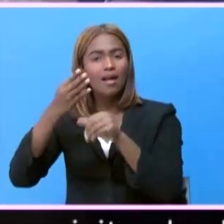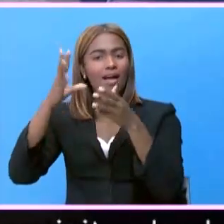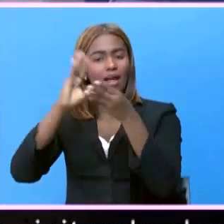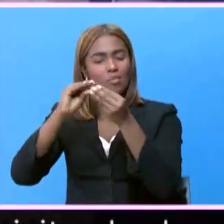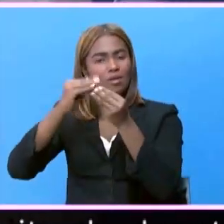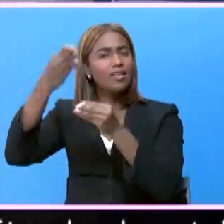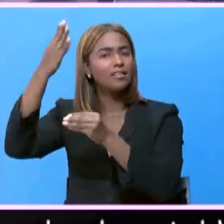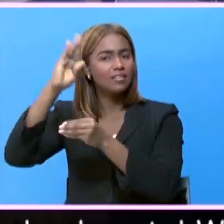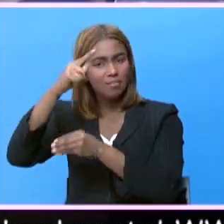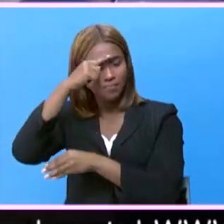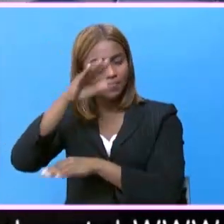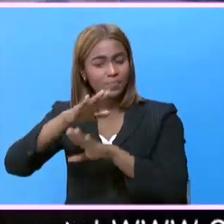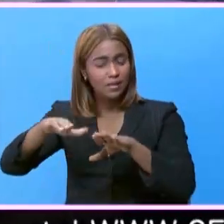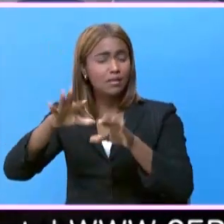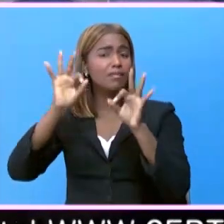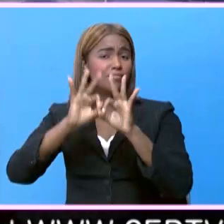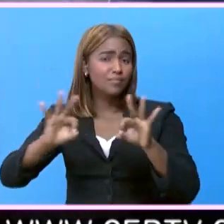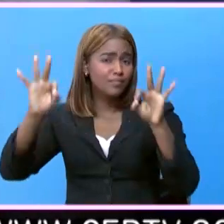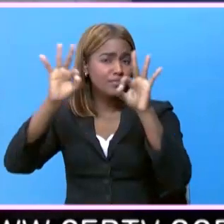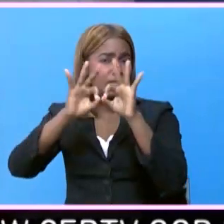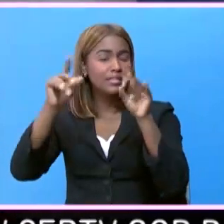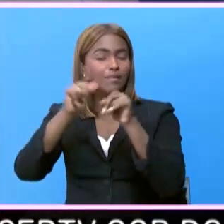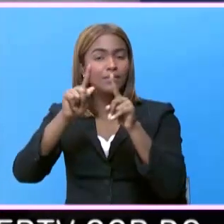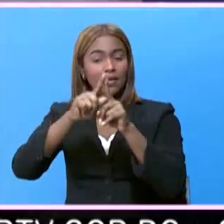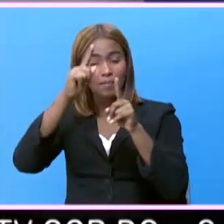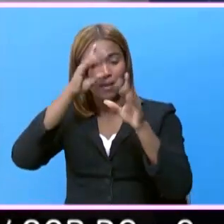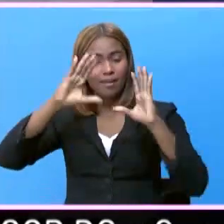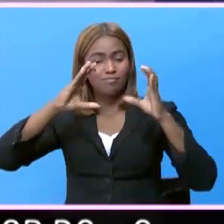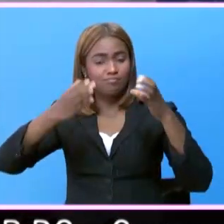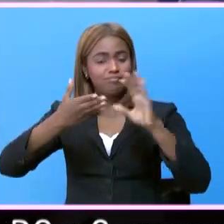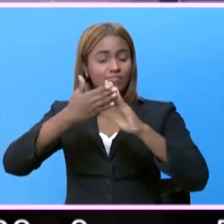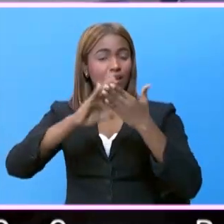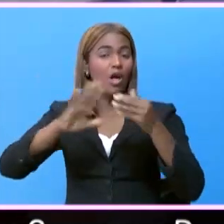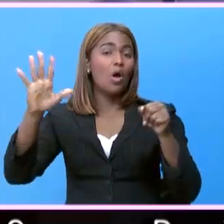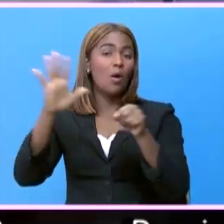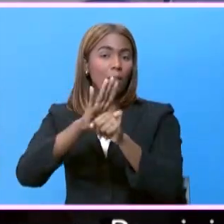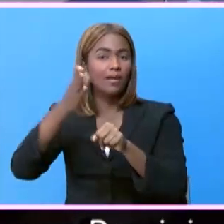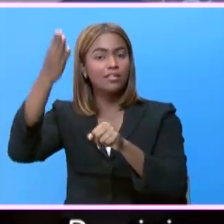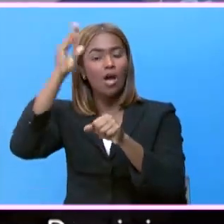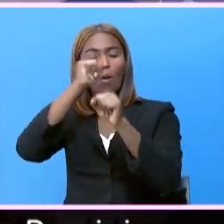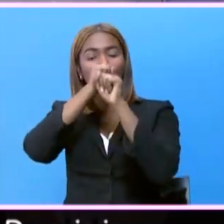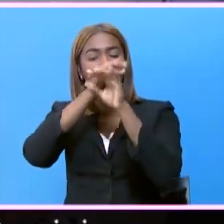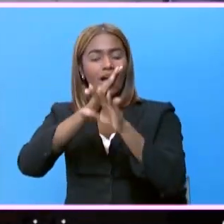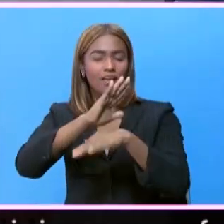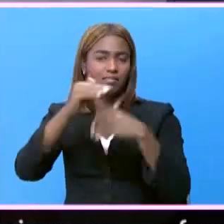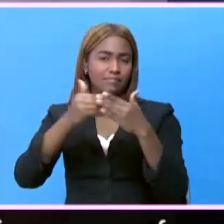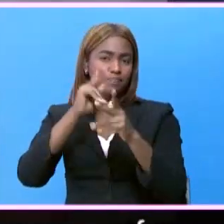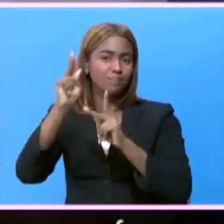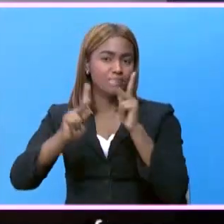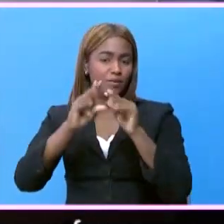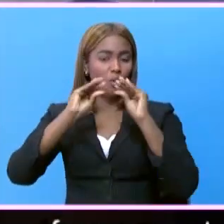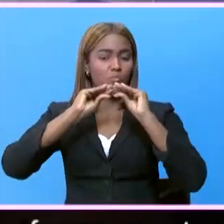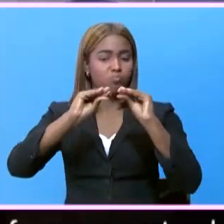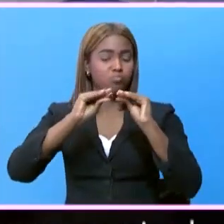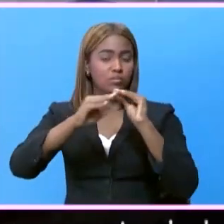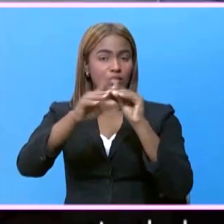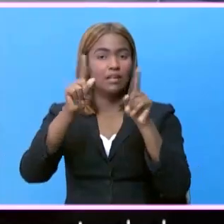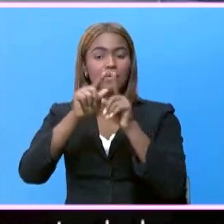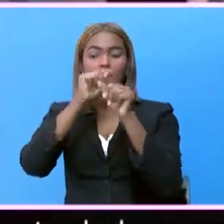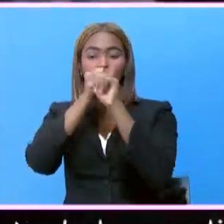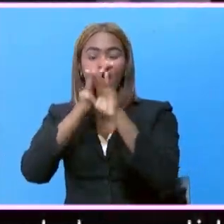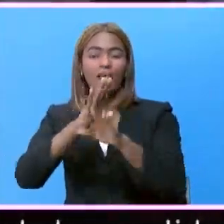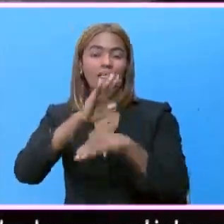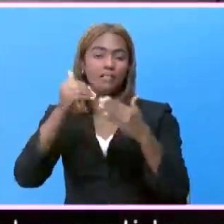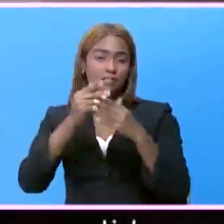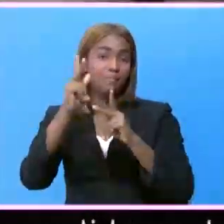a los niños que es muy importante y para el centro entero que el Señor bendiga a todos los que es intruyente y que bendiga a